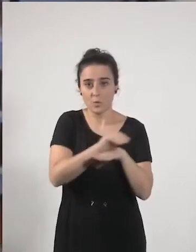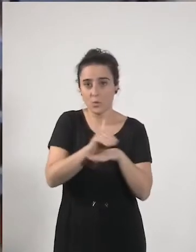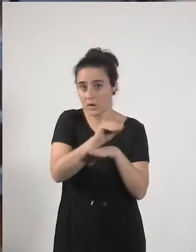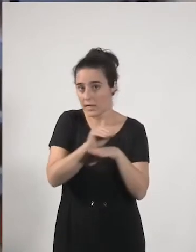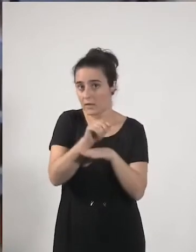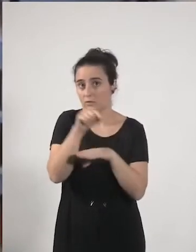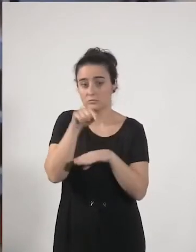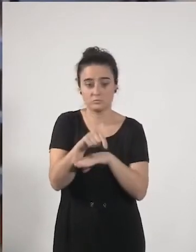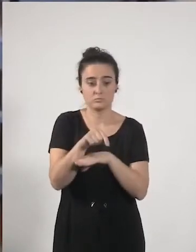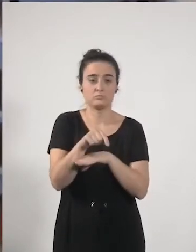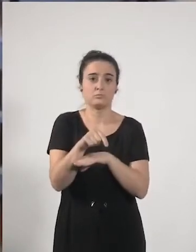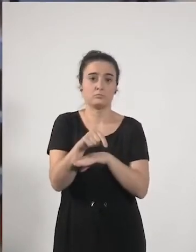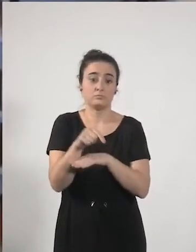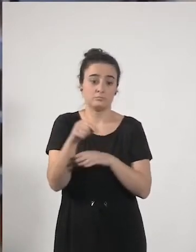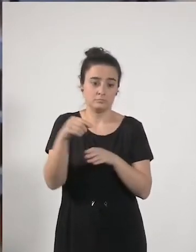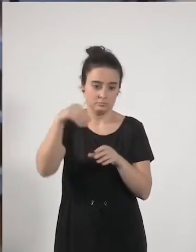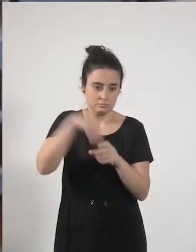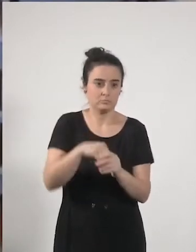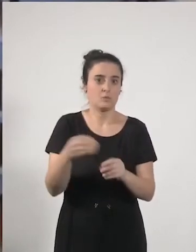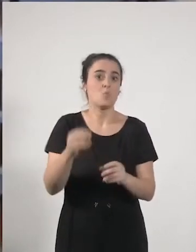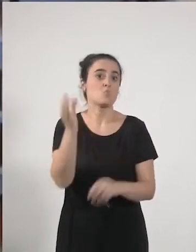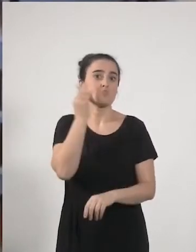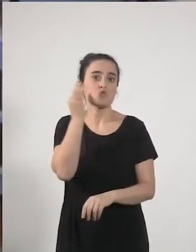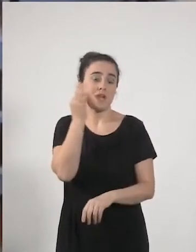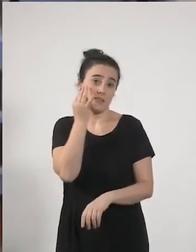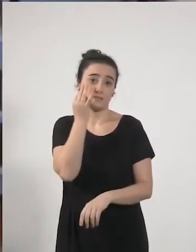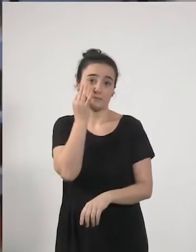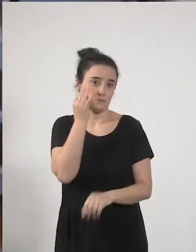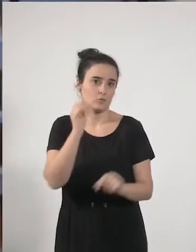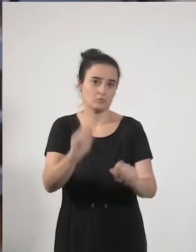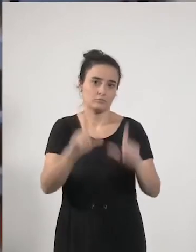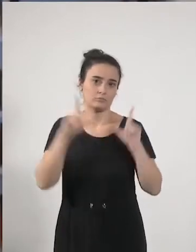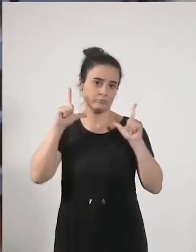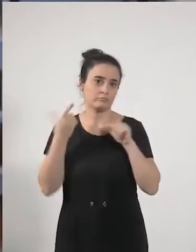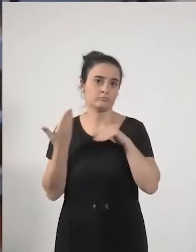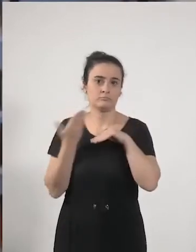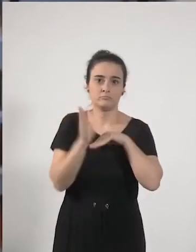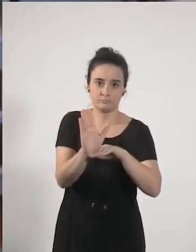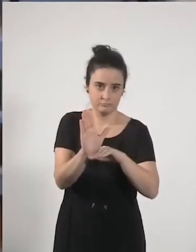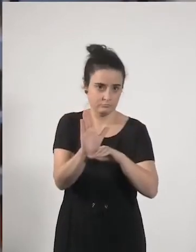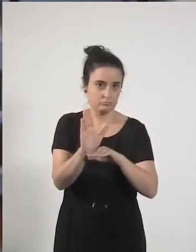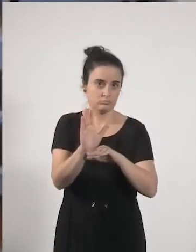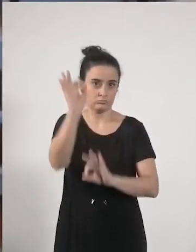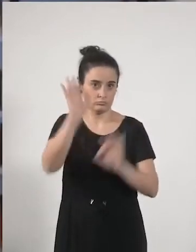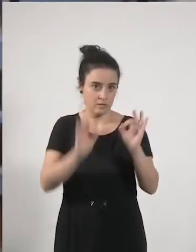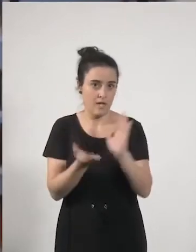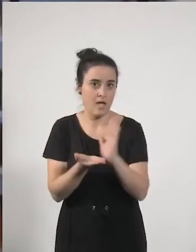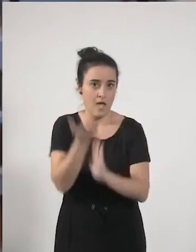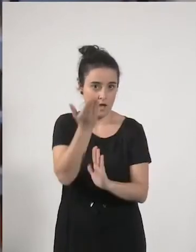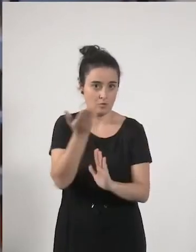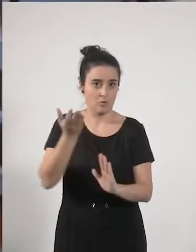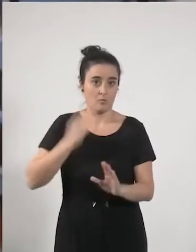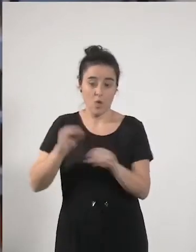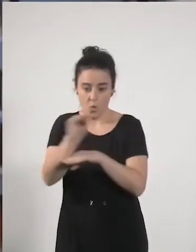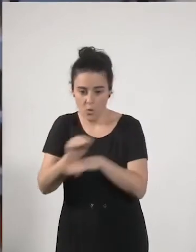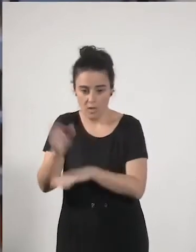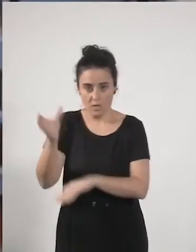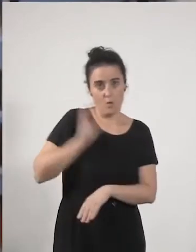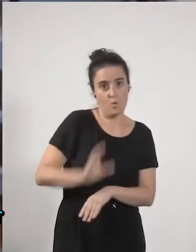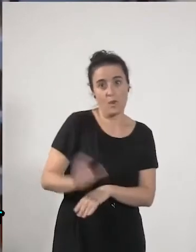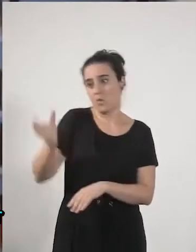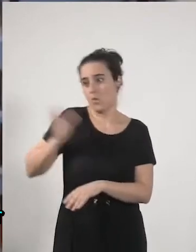pues las mujeres siguen estando sobrerepresentadas, ¿no? Tanto en los no remunerados y en los no